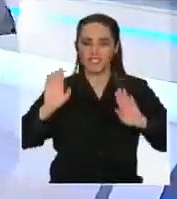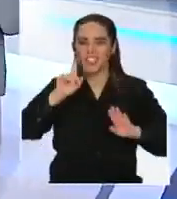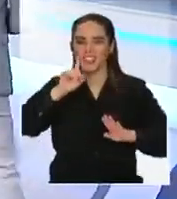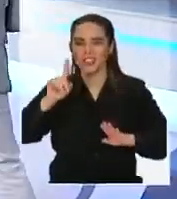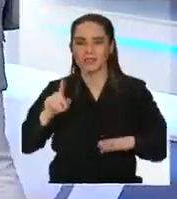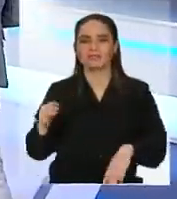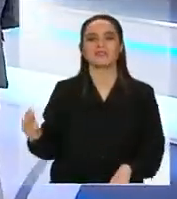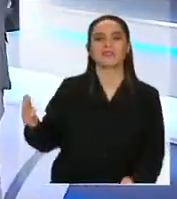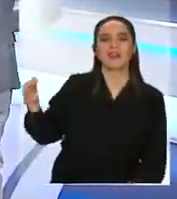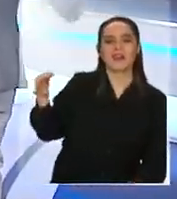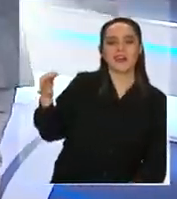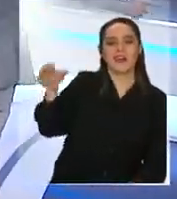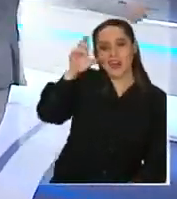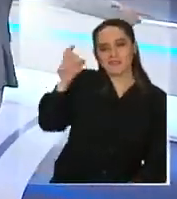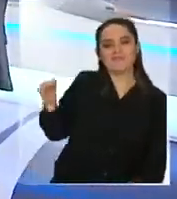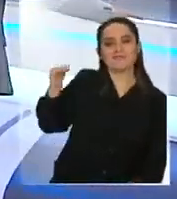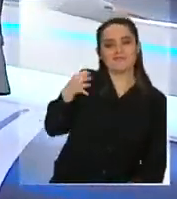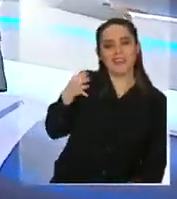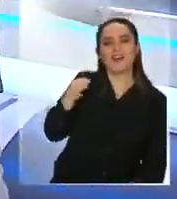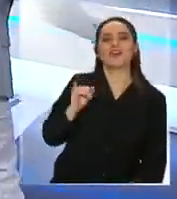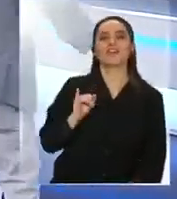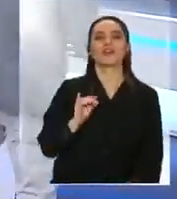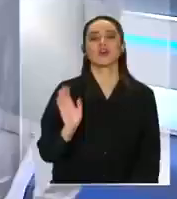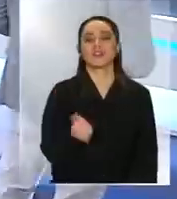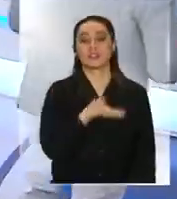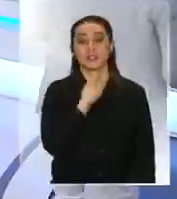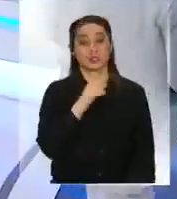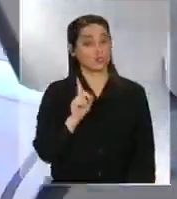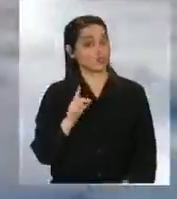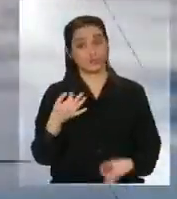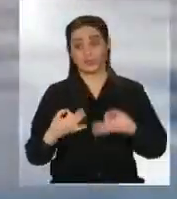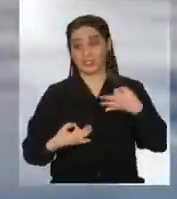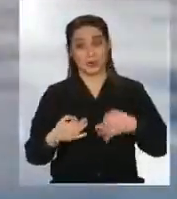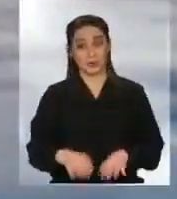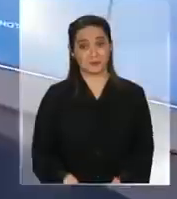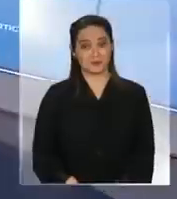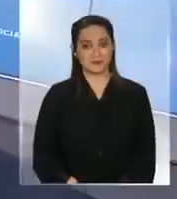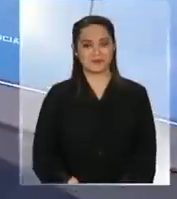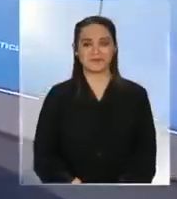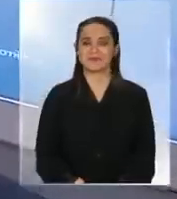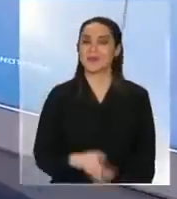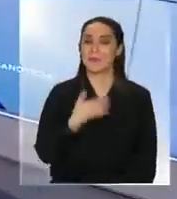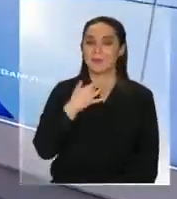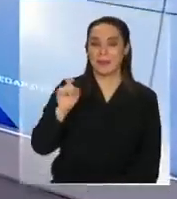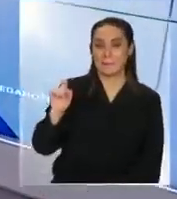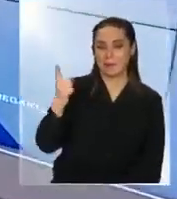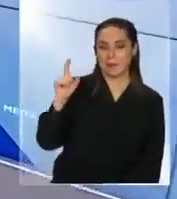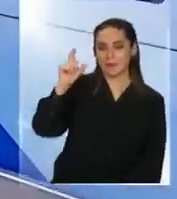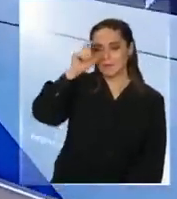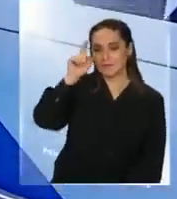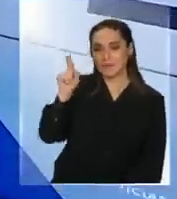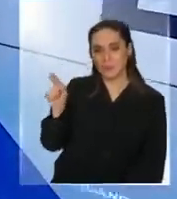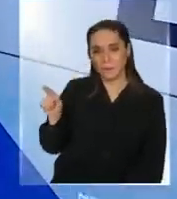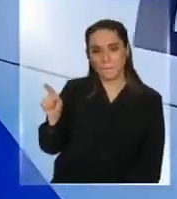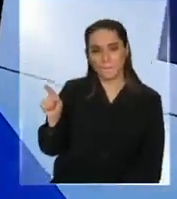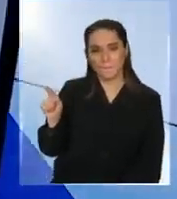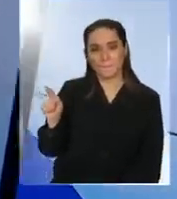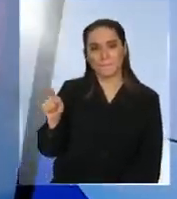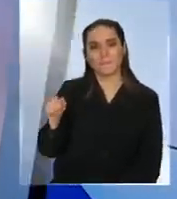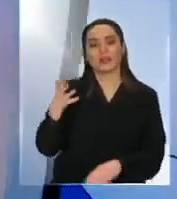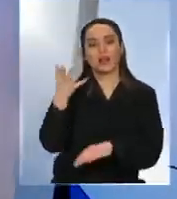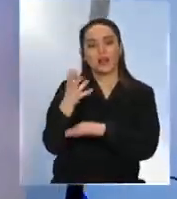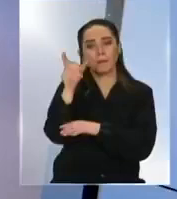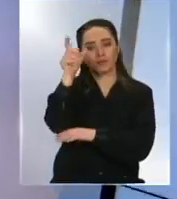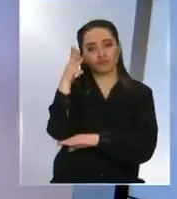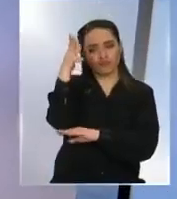¿tú crees que llegas con él a la final? no estoy tan seguro ah ah ah ¿por qué? primero porque él tiene ha mostrado voceros y